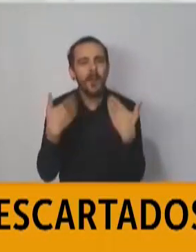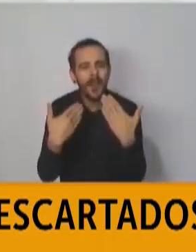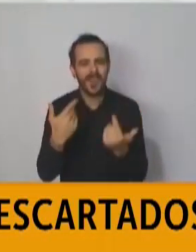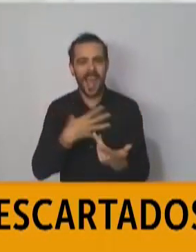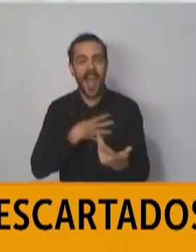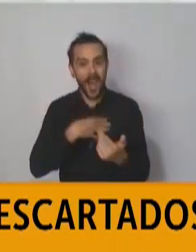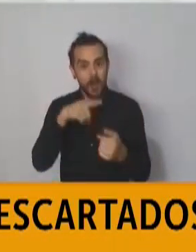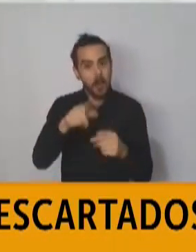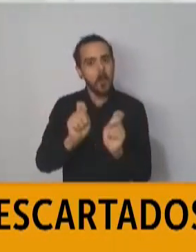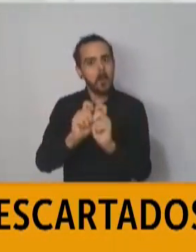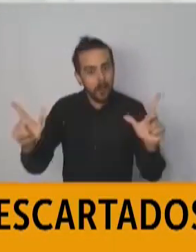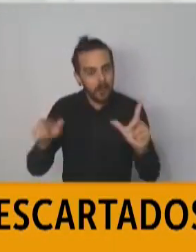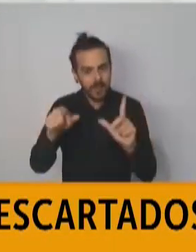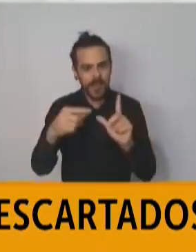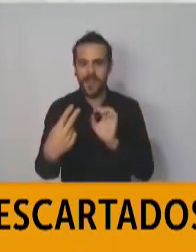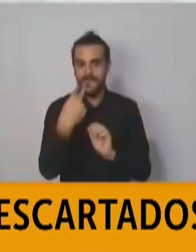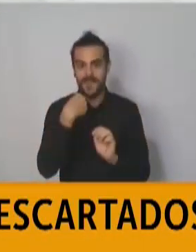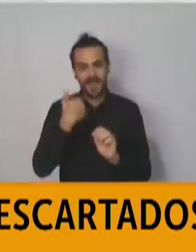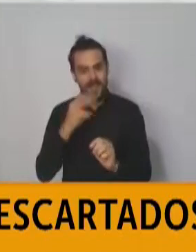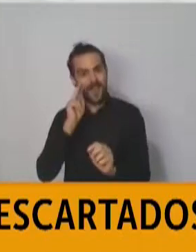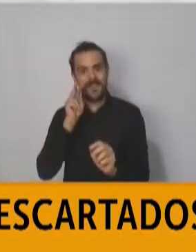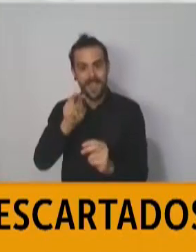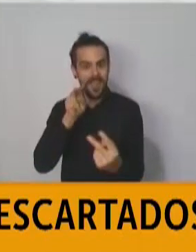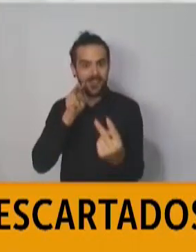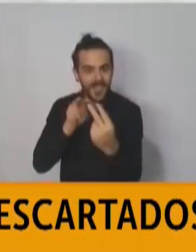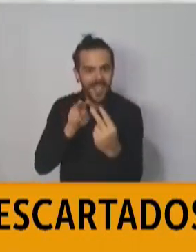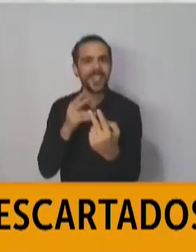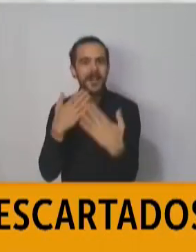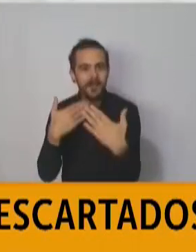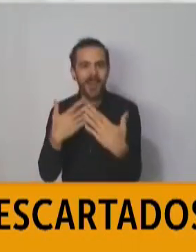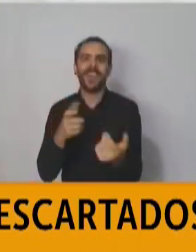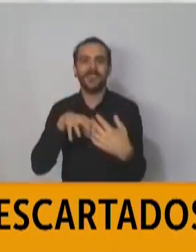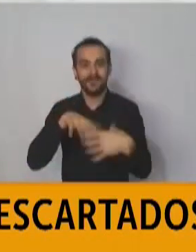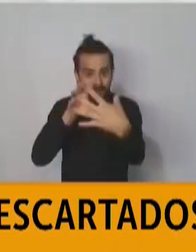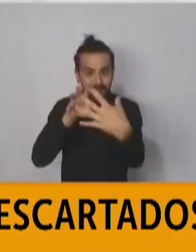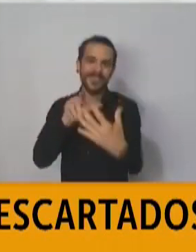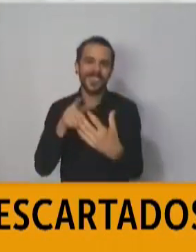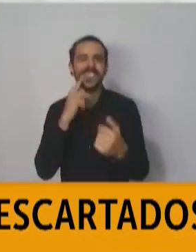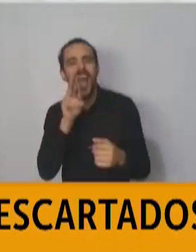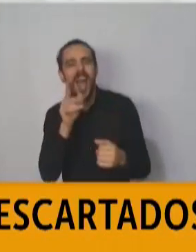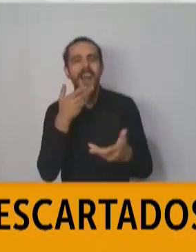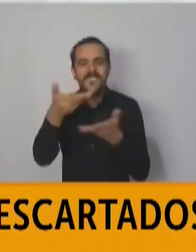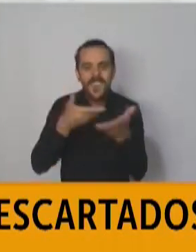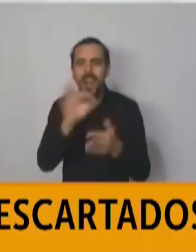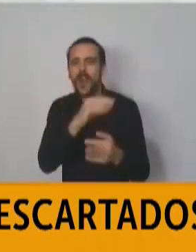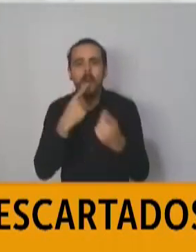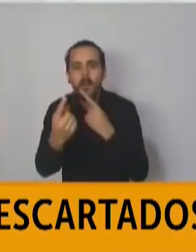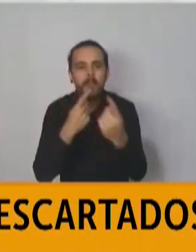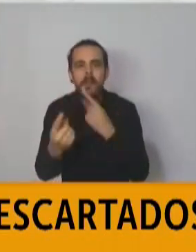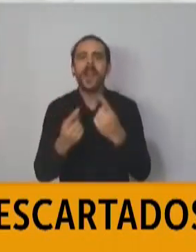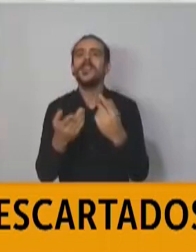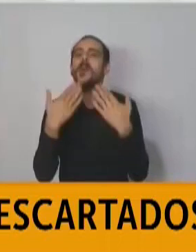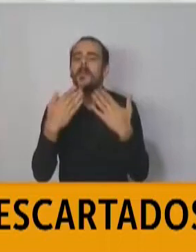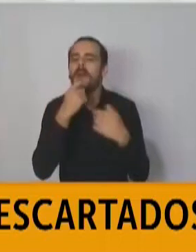tenga una continuidad en lo que van a ser las próximas etapas de esto que tiene que ver justamente con la necesidad de hacer un